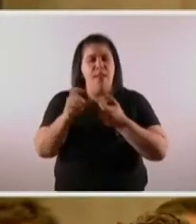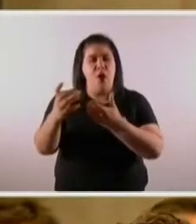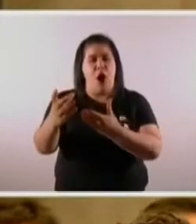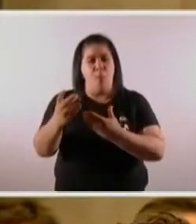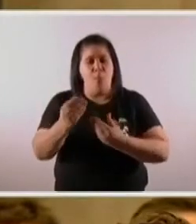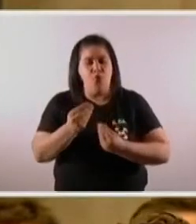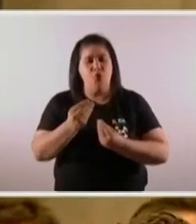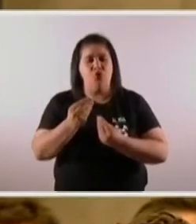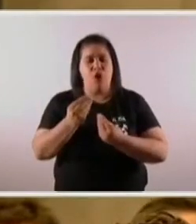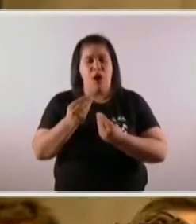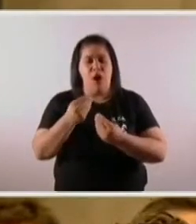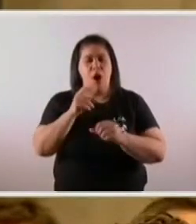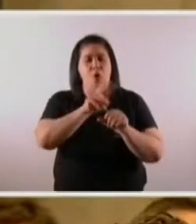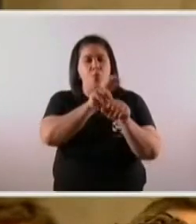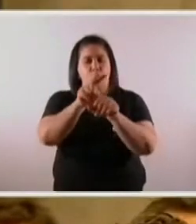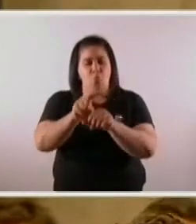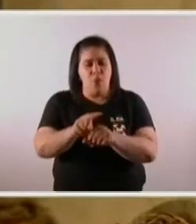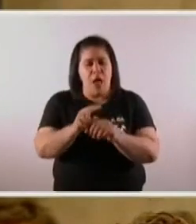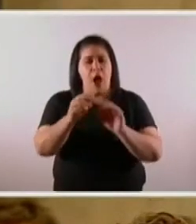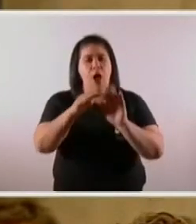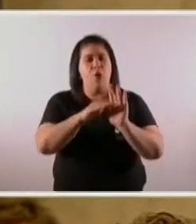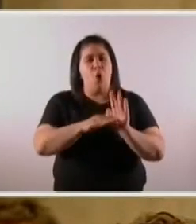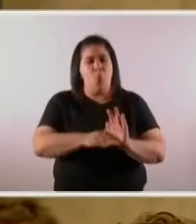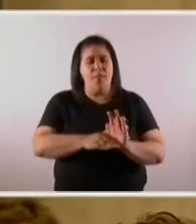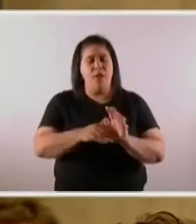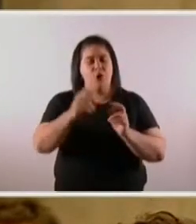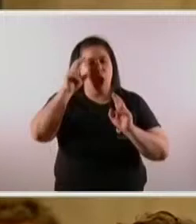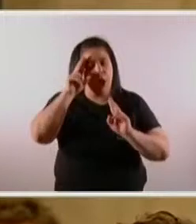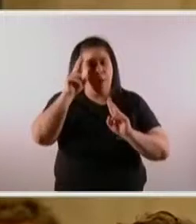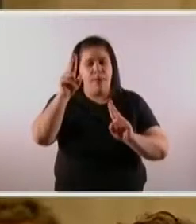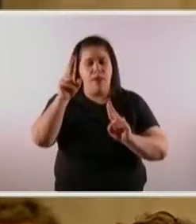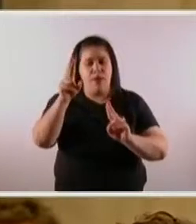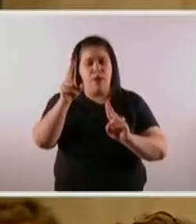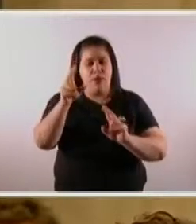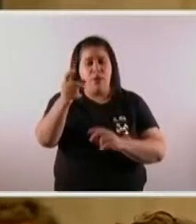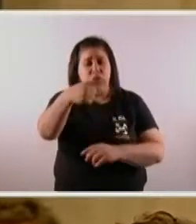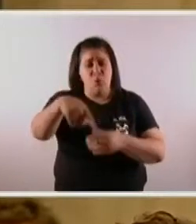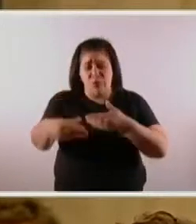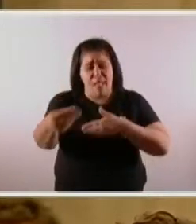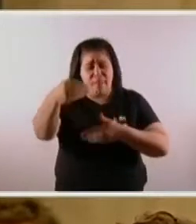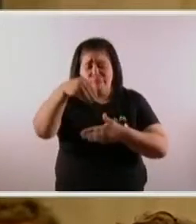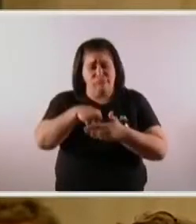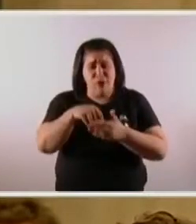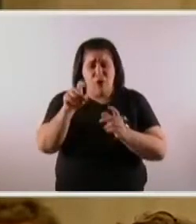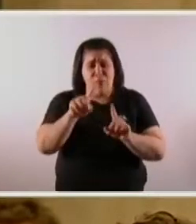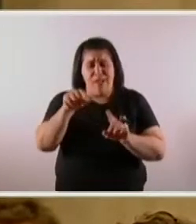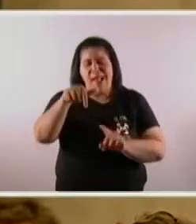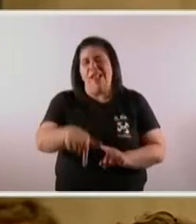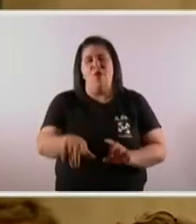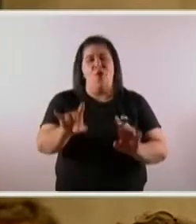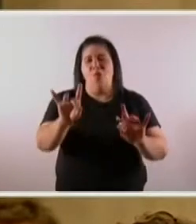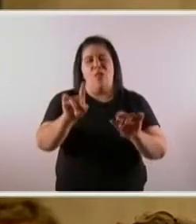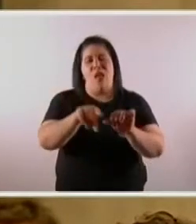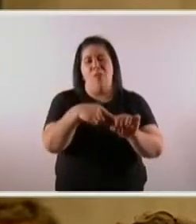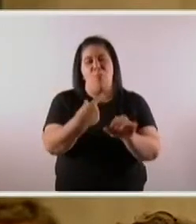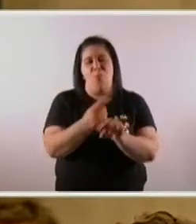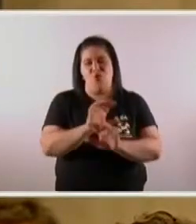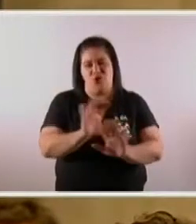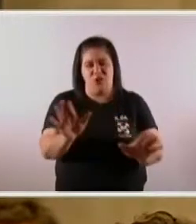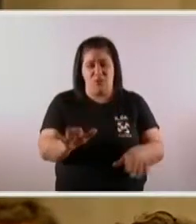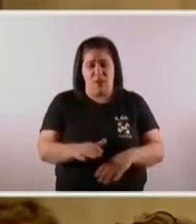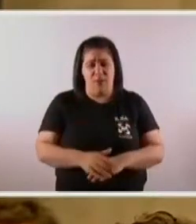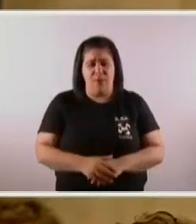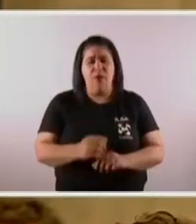se cuidaron, siguieron nuestras recomendaciones. Sin ustedes hubiera sido imposible todo esto. Pero también